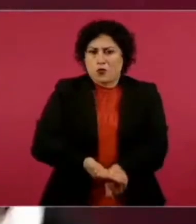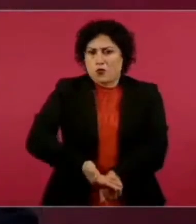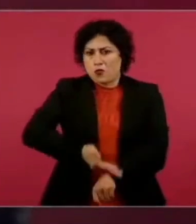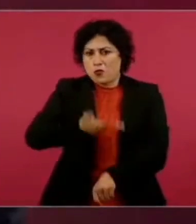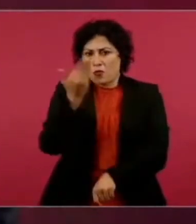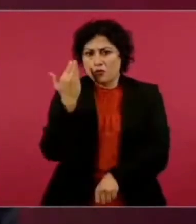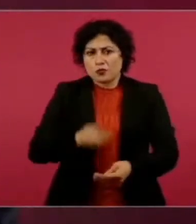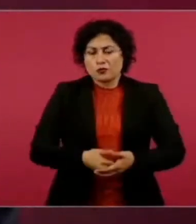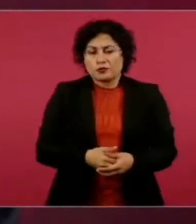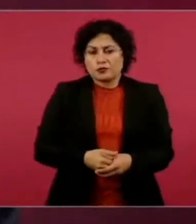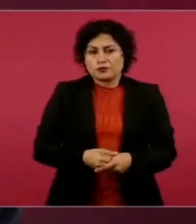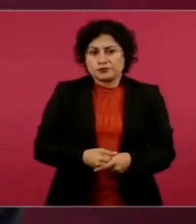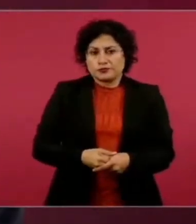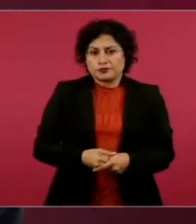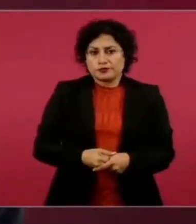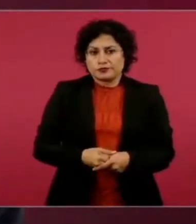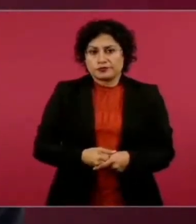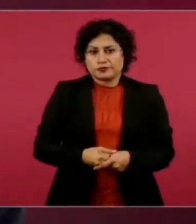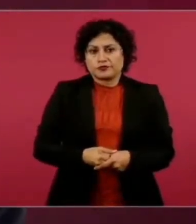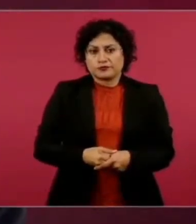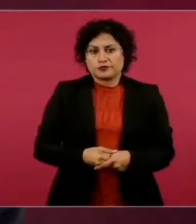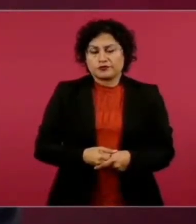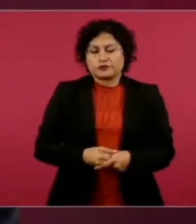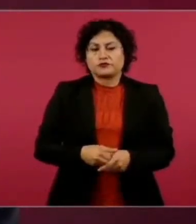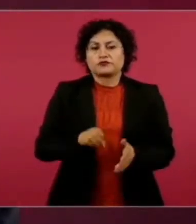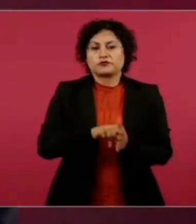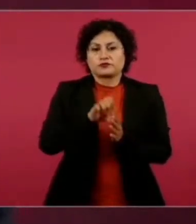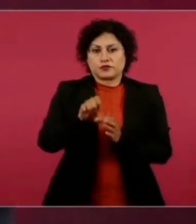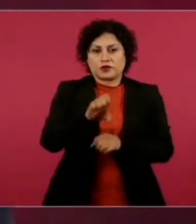la coordinadora de Maestros.